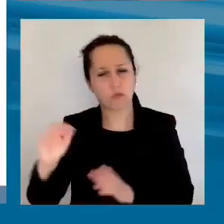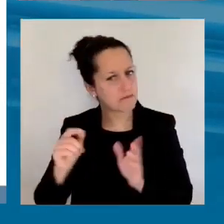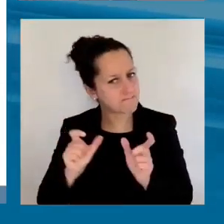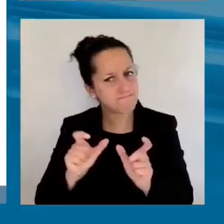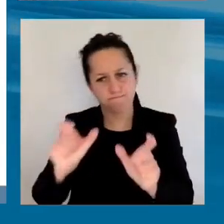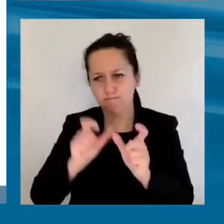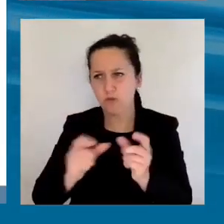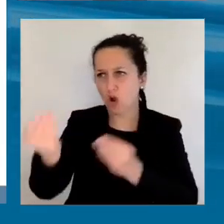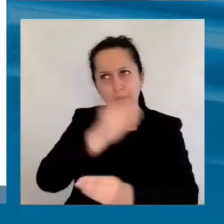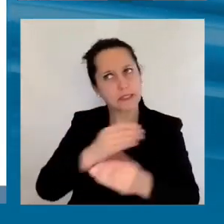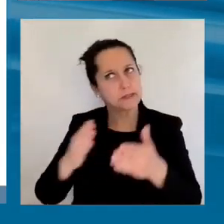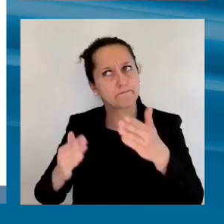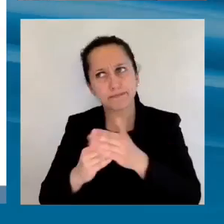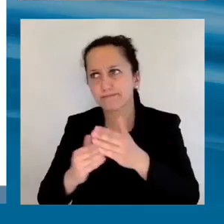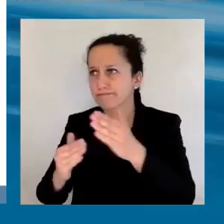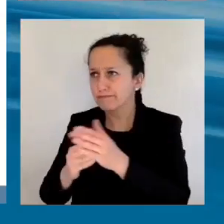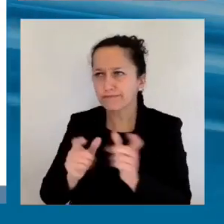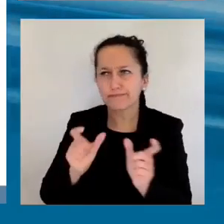comercio.